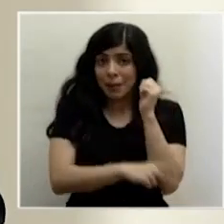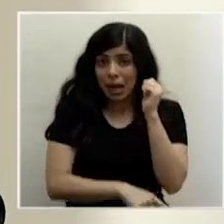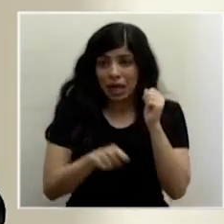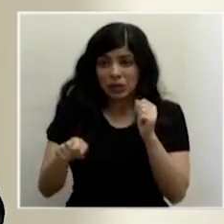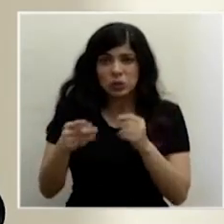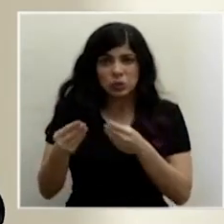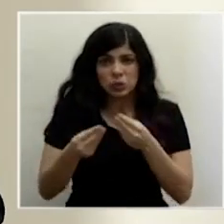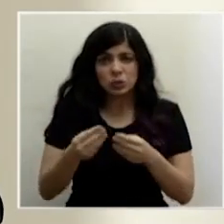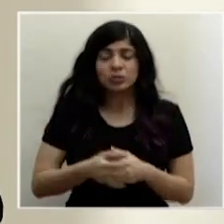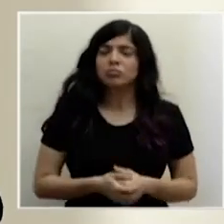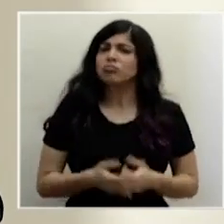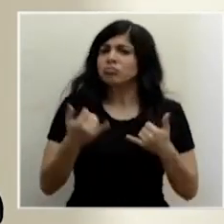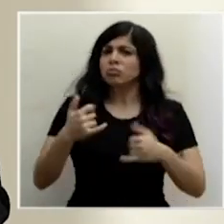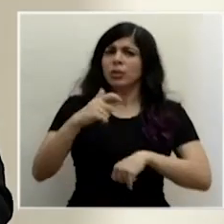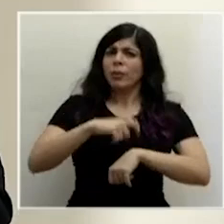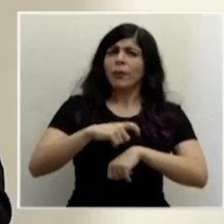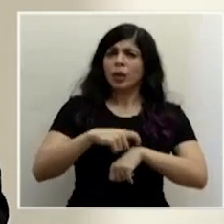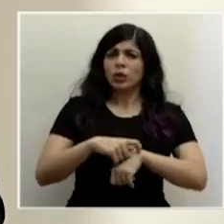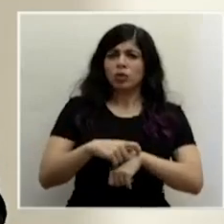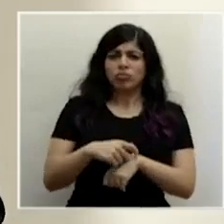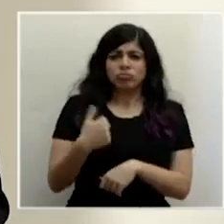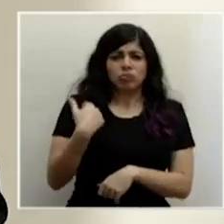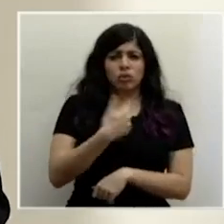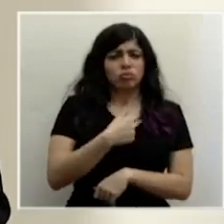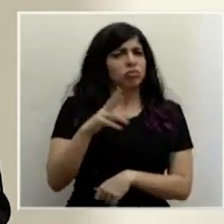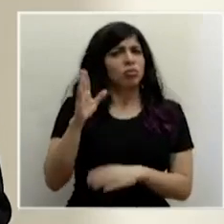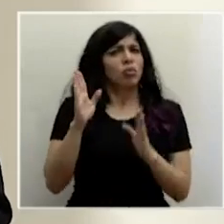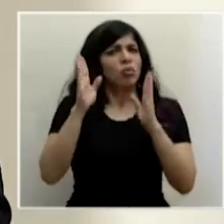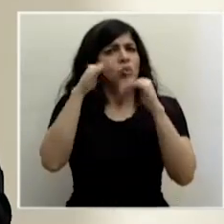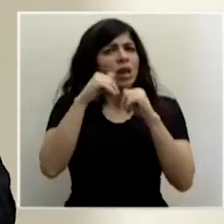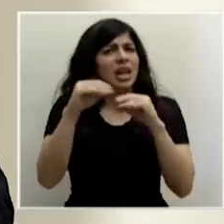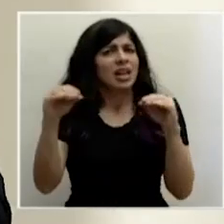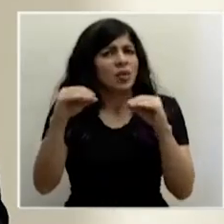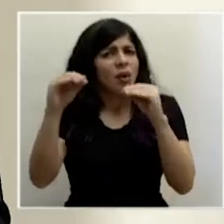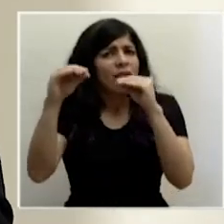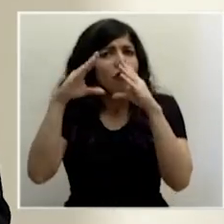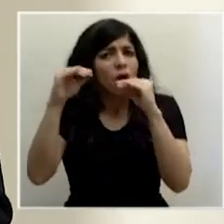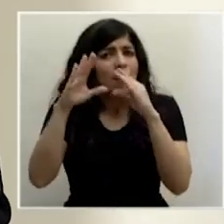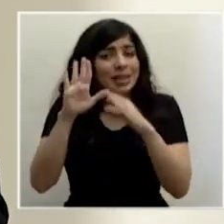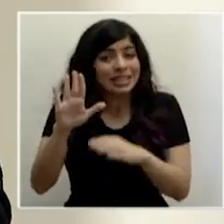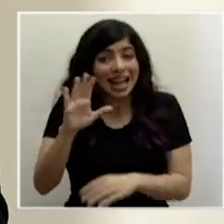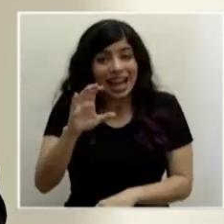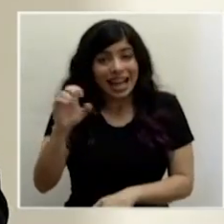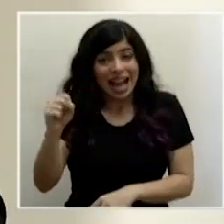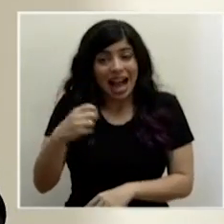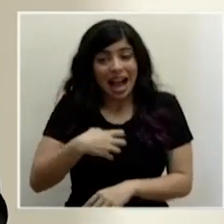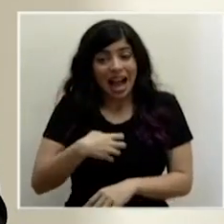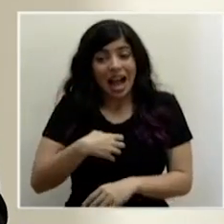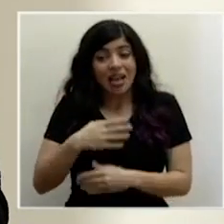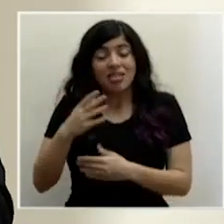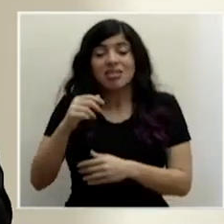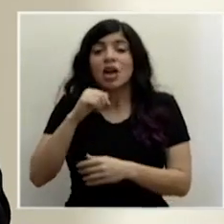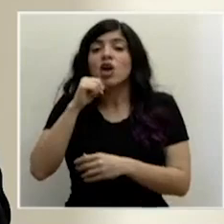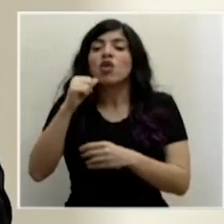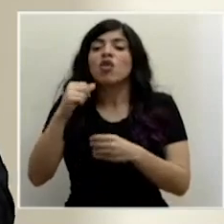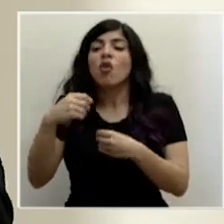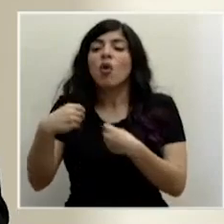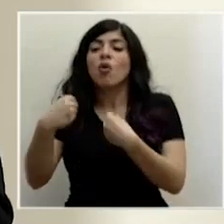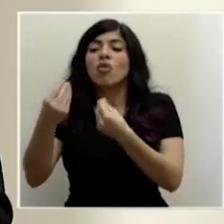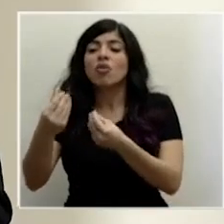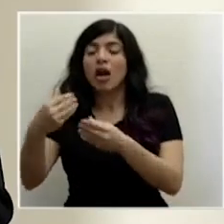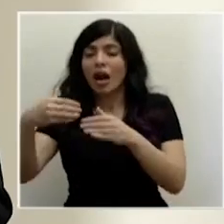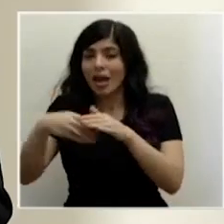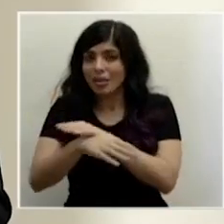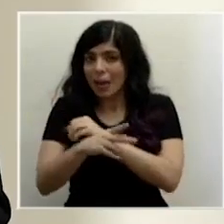Por el momento no tenemos, nosotros no manejamos ningún dato a nivel de la caja de que se haya rechazado el